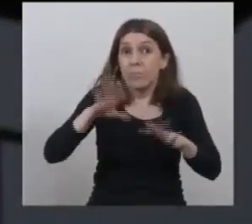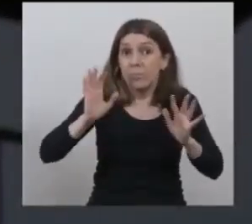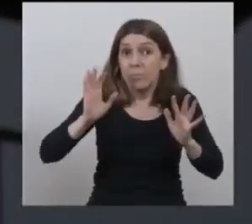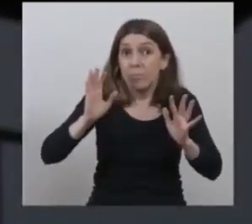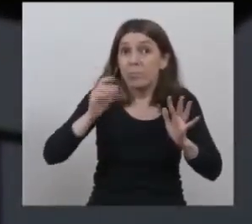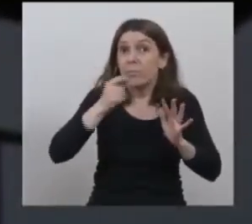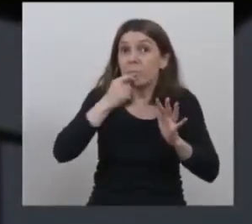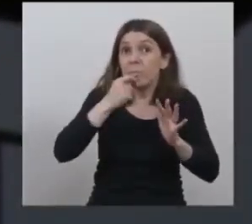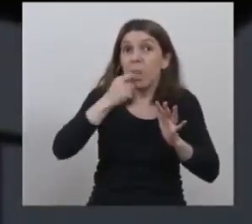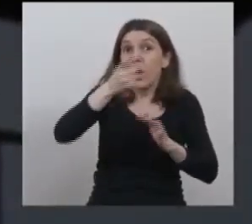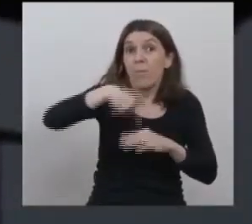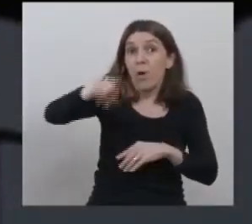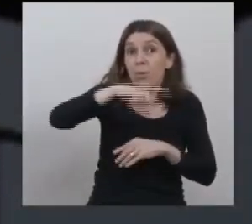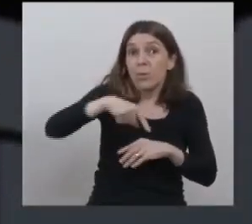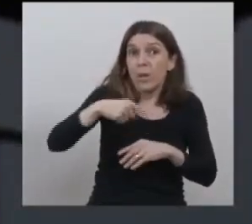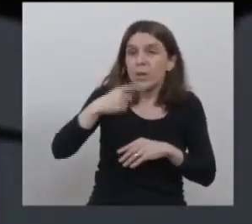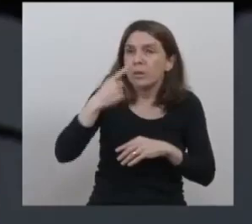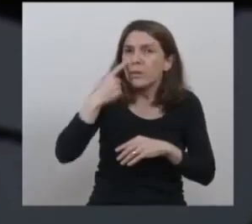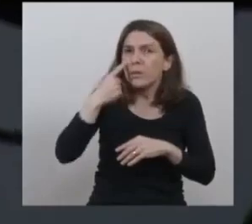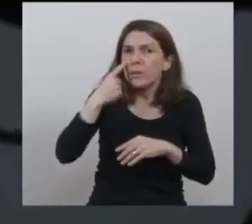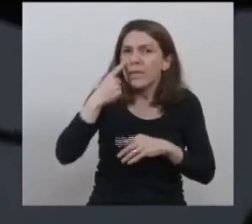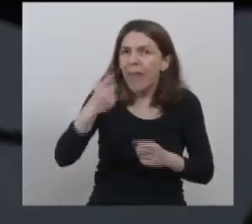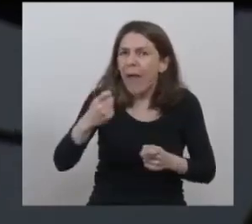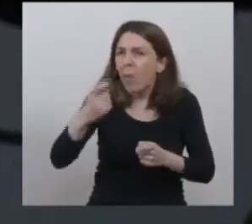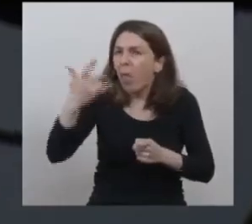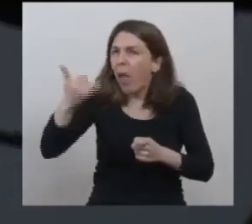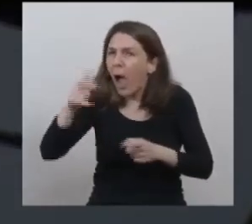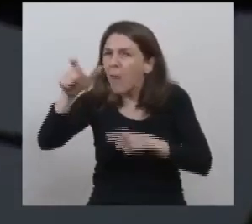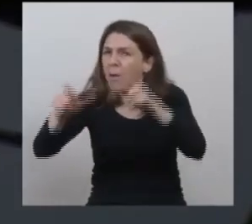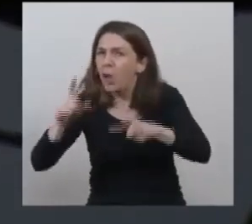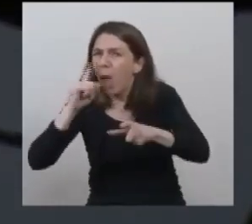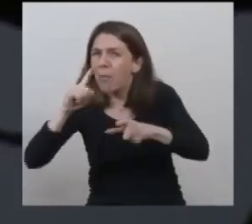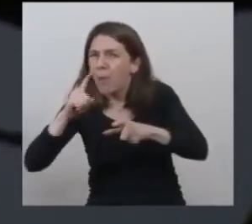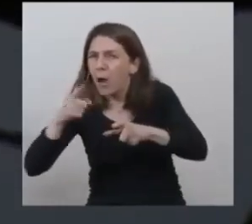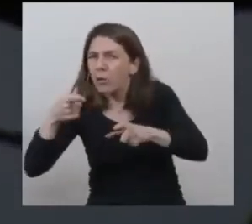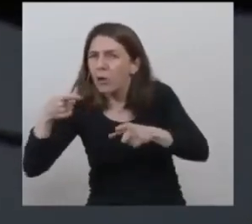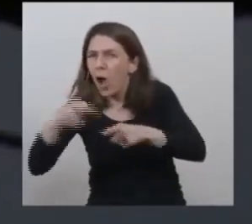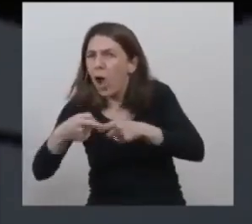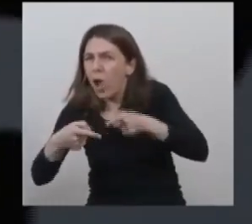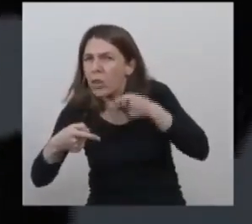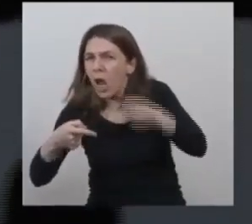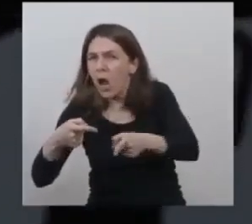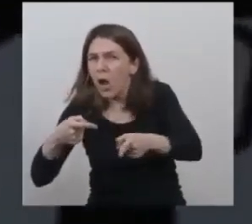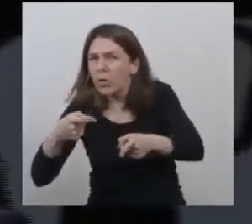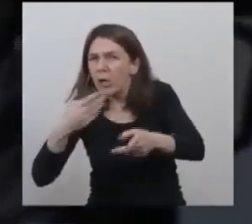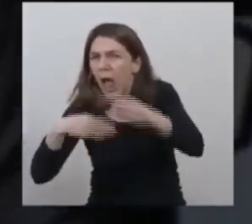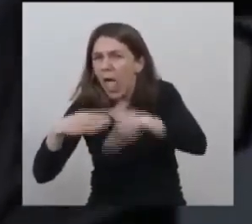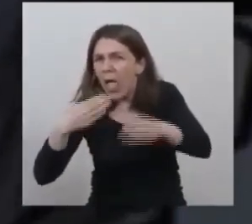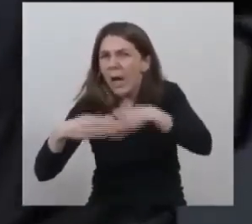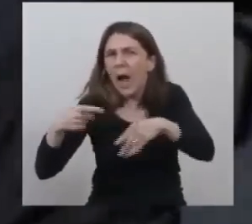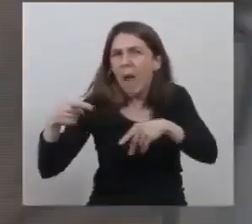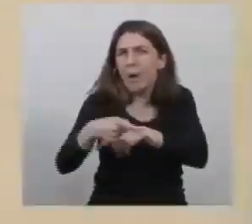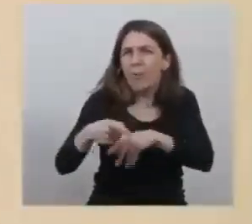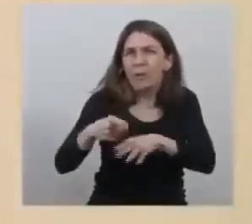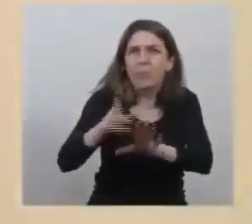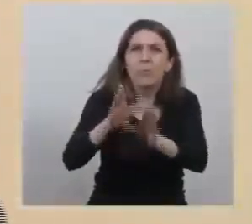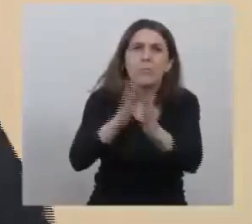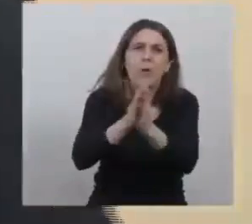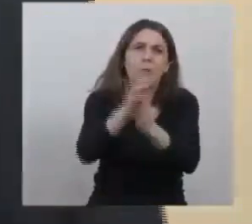que vean que están sembrando entre nosotros disputas y discordias por favor den vuelta la cara